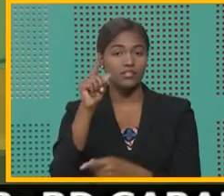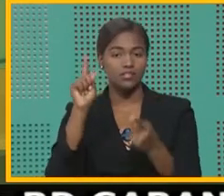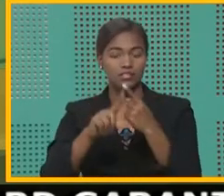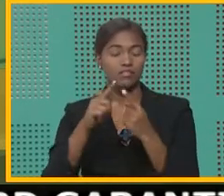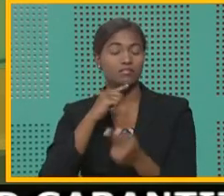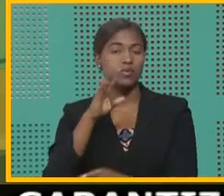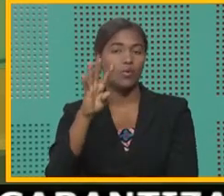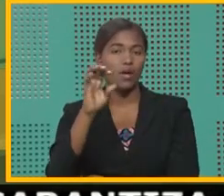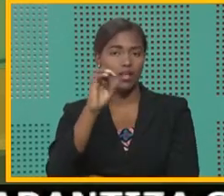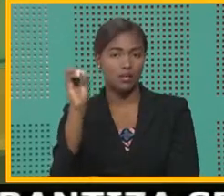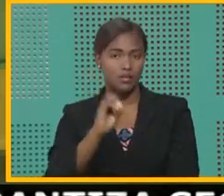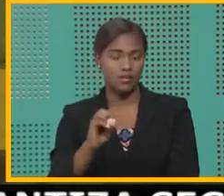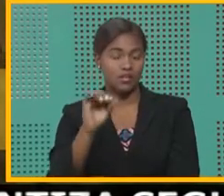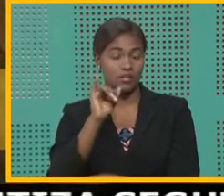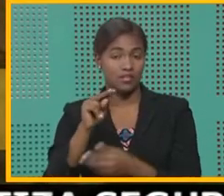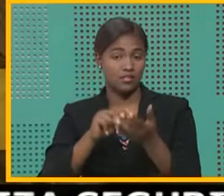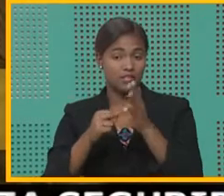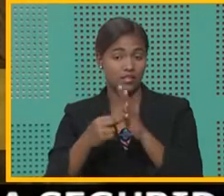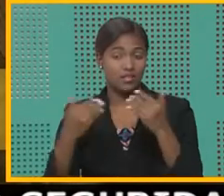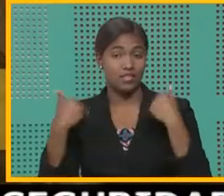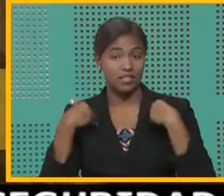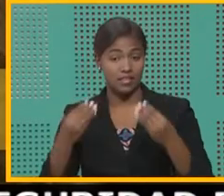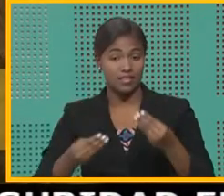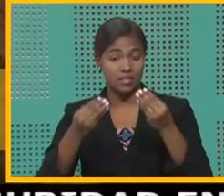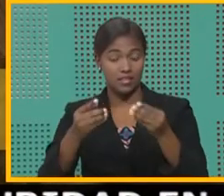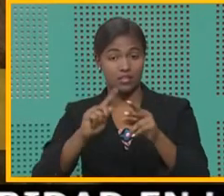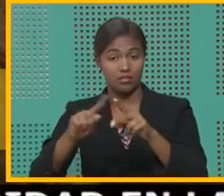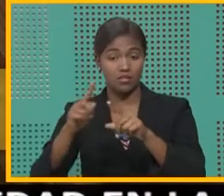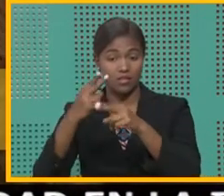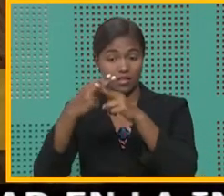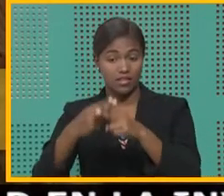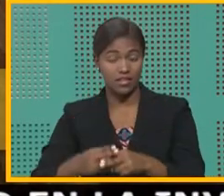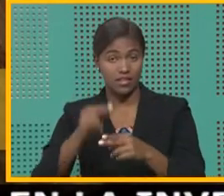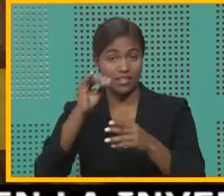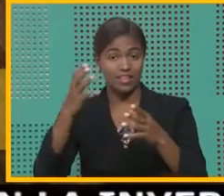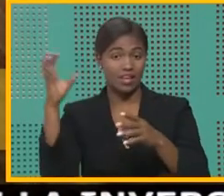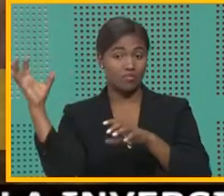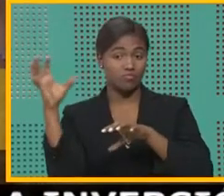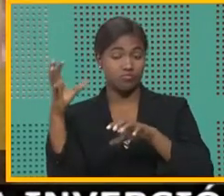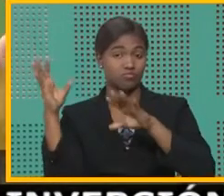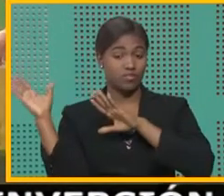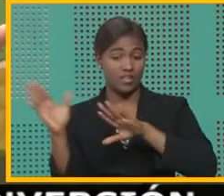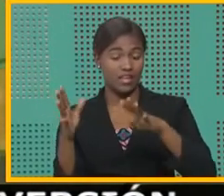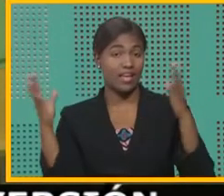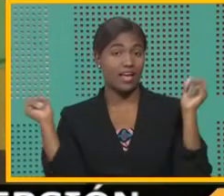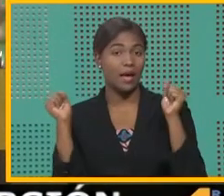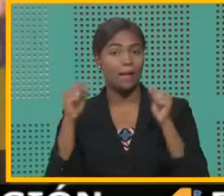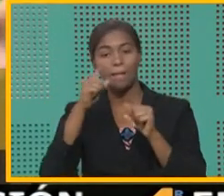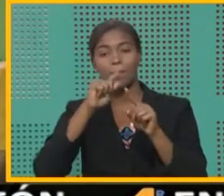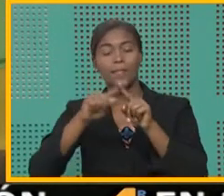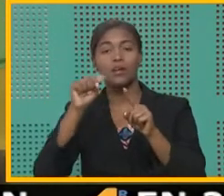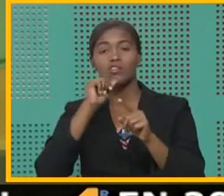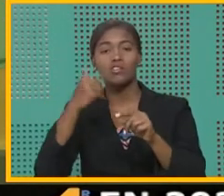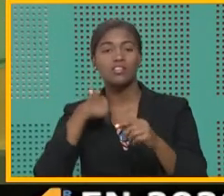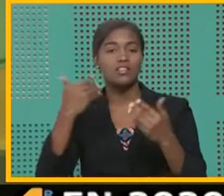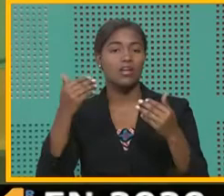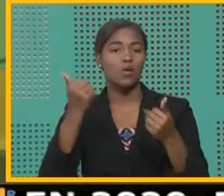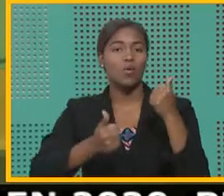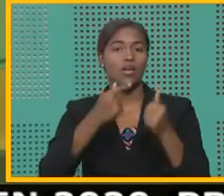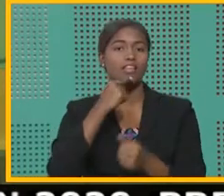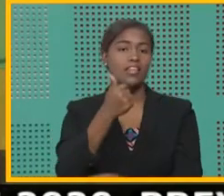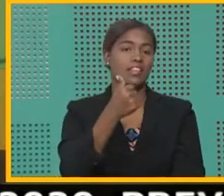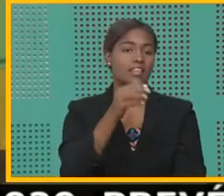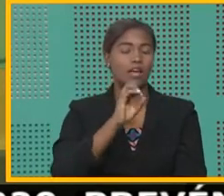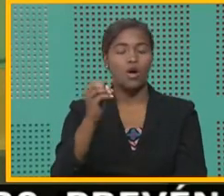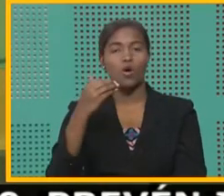40%. Entonces te ponen las toneladas del aire, pero no te dicen cuál es que tiene un 10, cuál es que tiene un